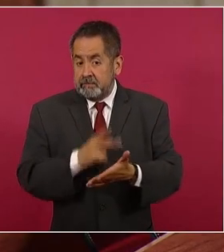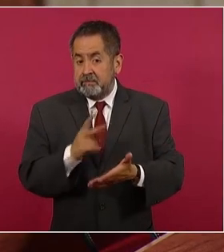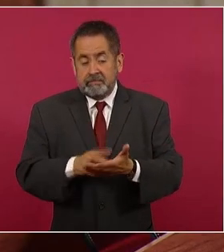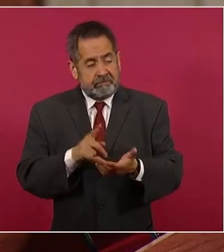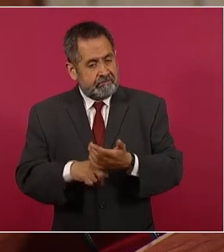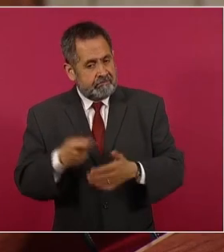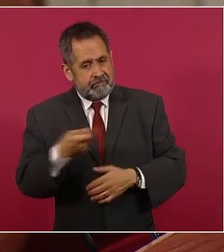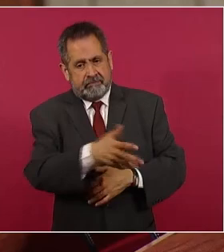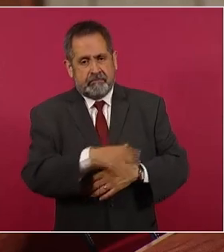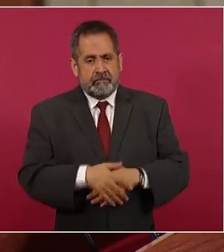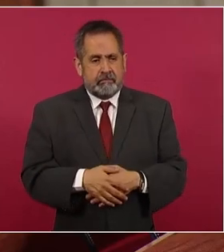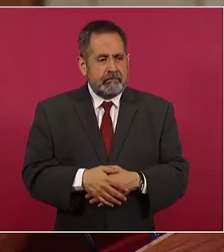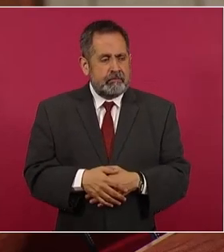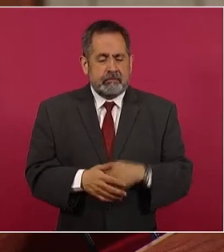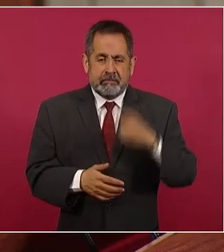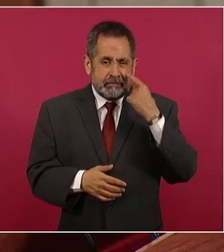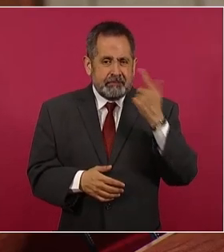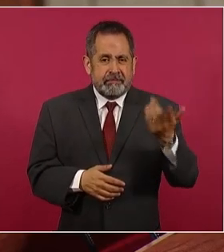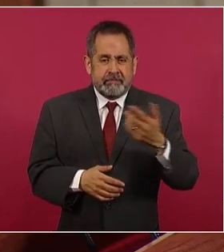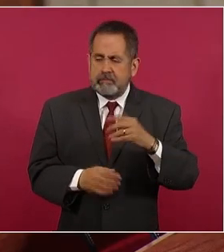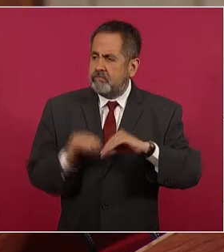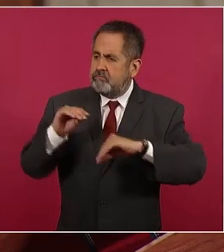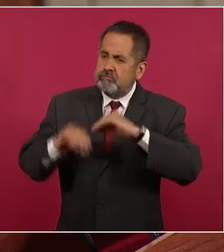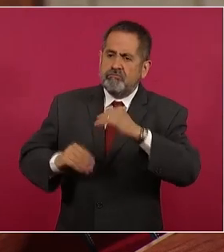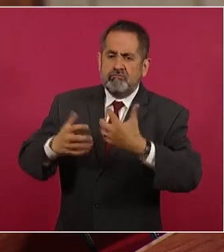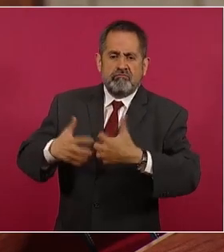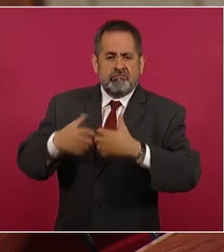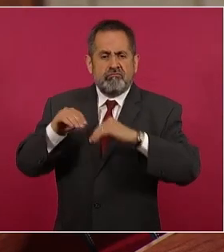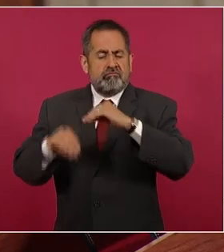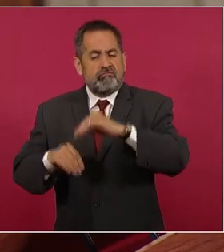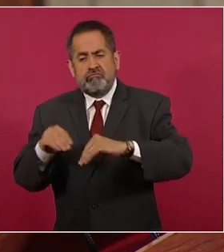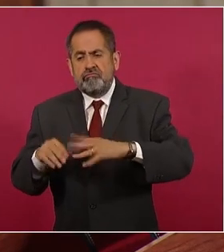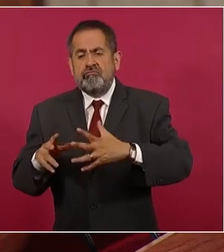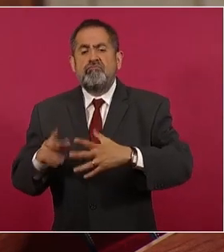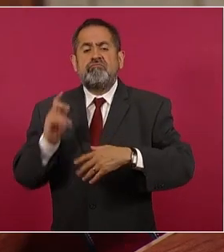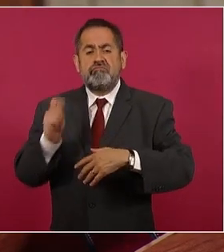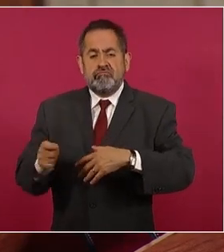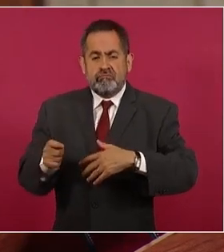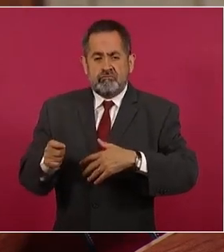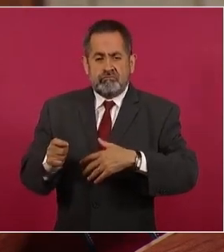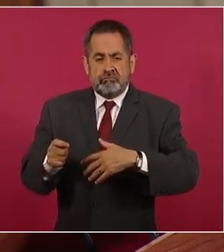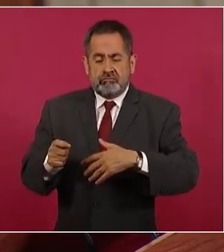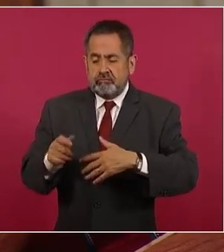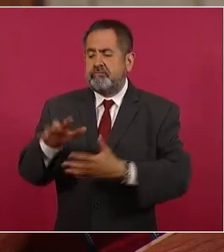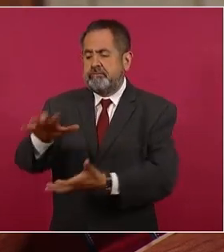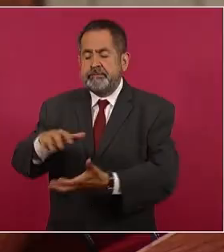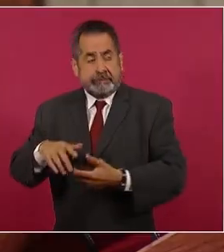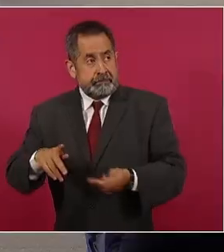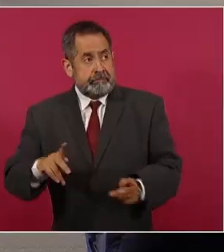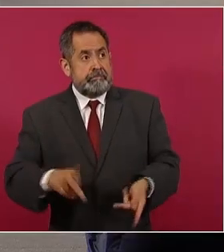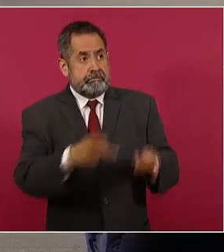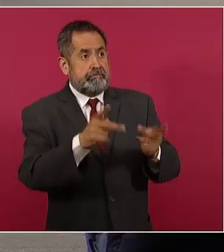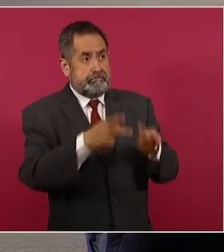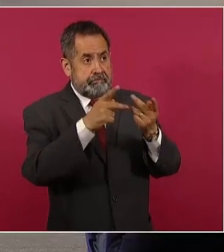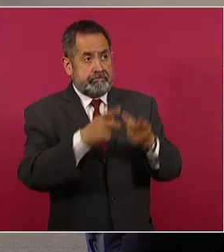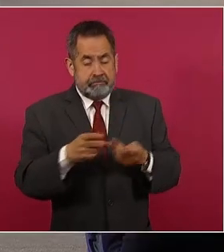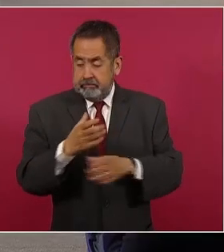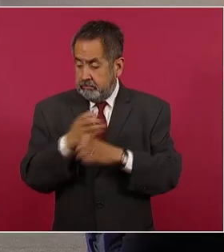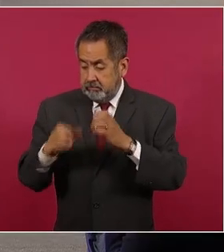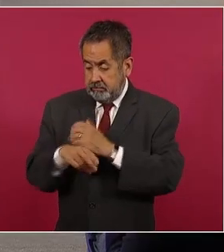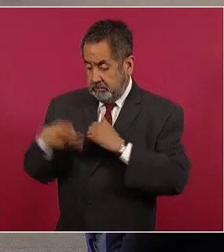Industrializar el país no implica una subasta pública de nuestros recursos